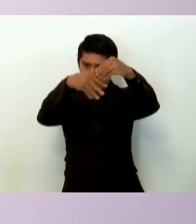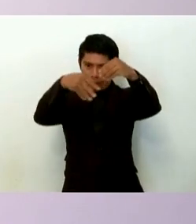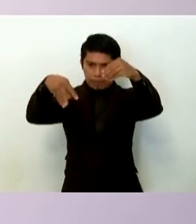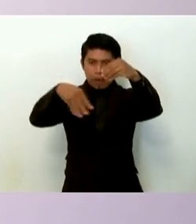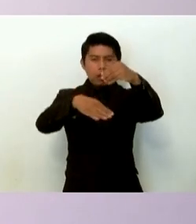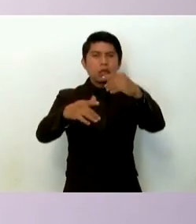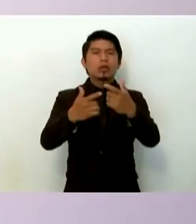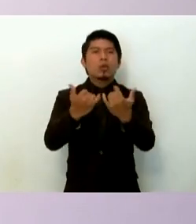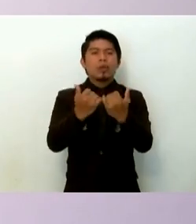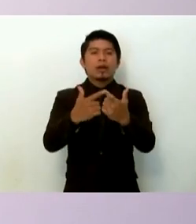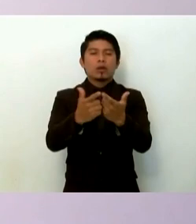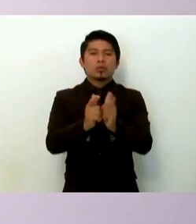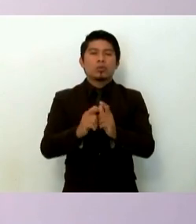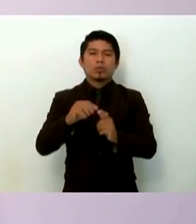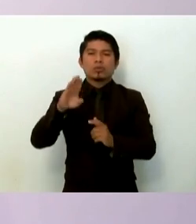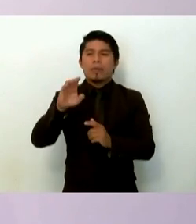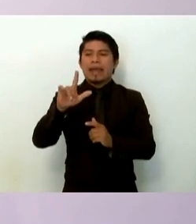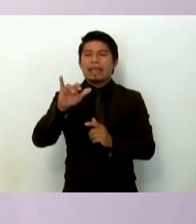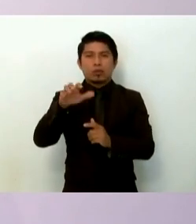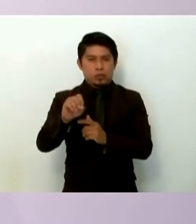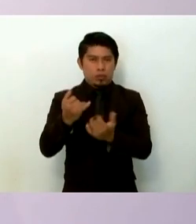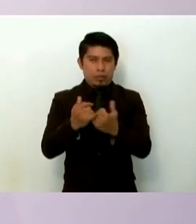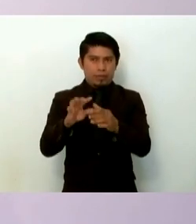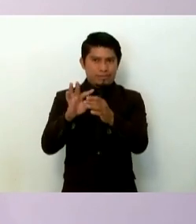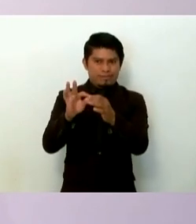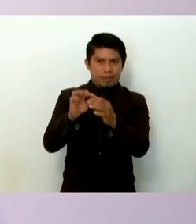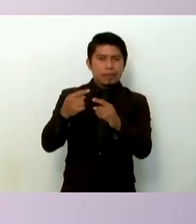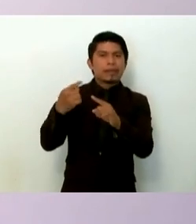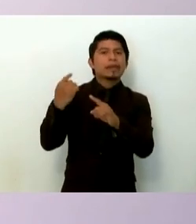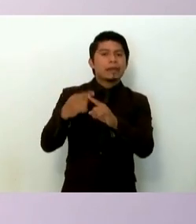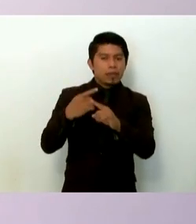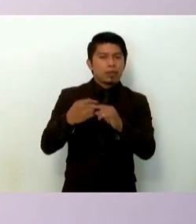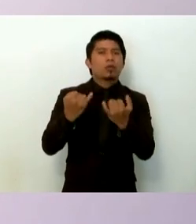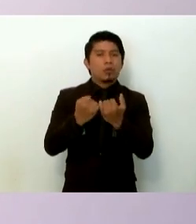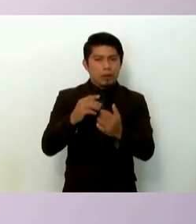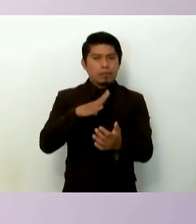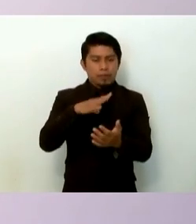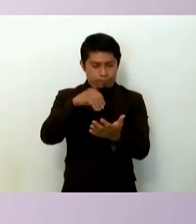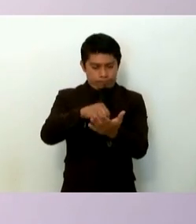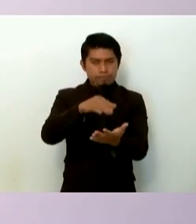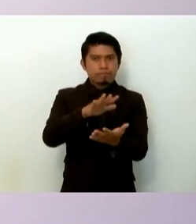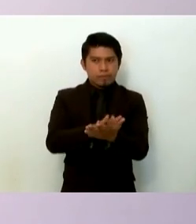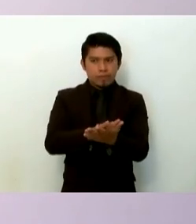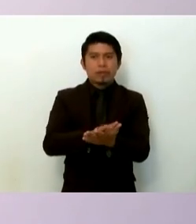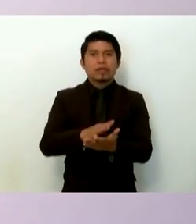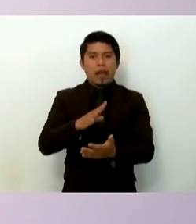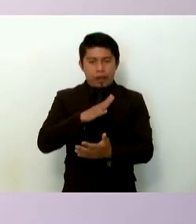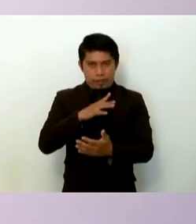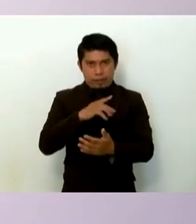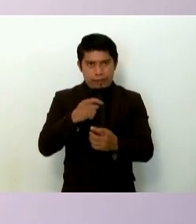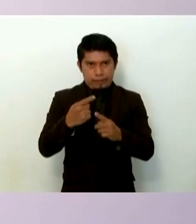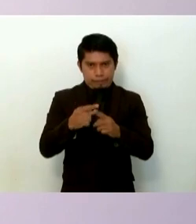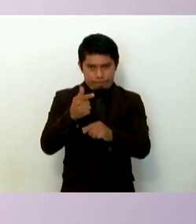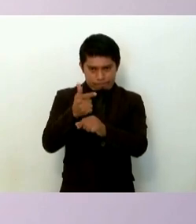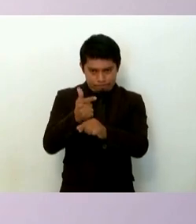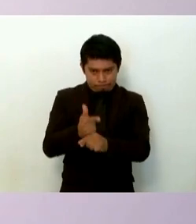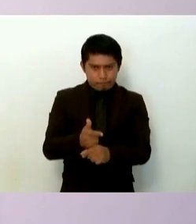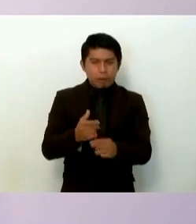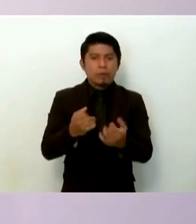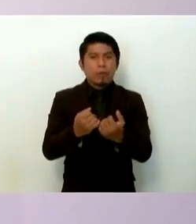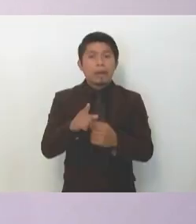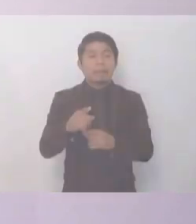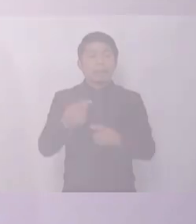grupo de los bélicos perfectamente señalado de quien también tenemos fichas particulares la que sigue